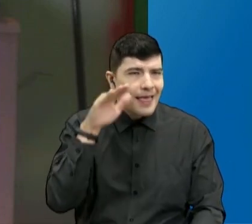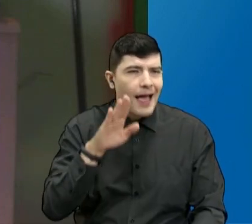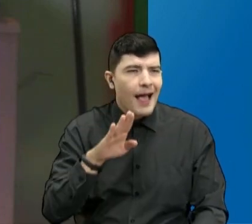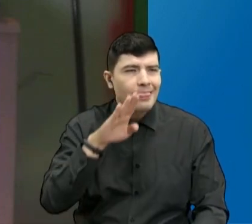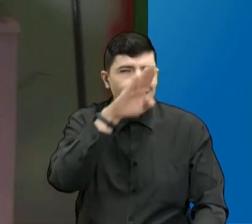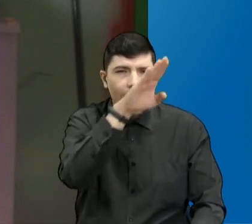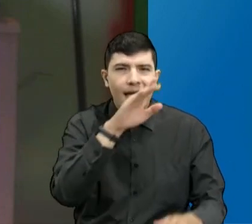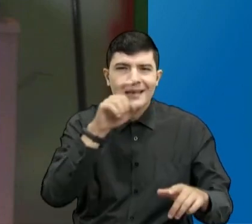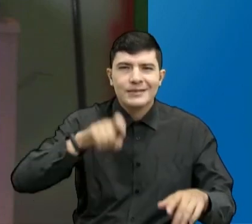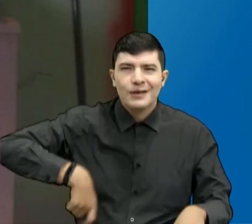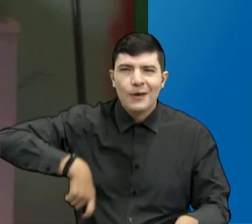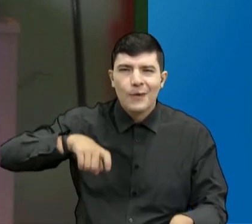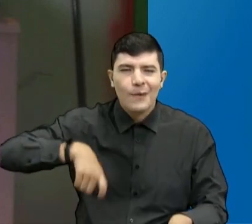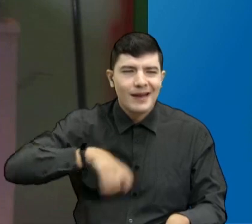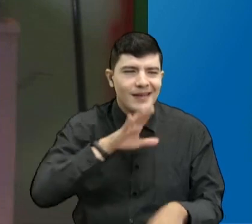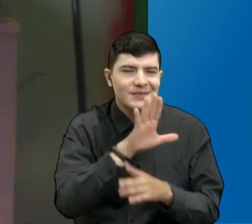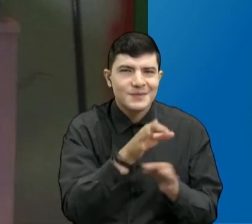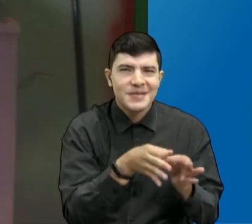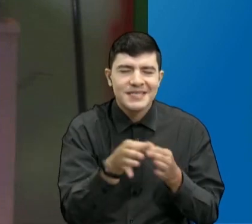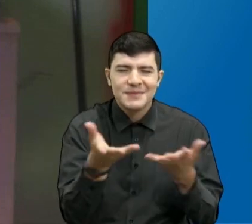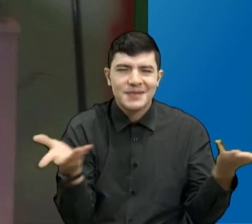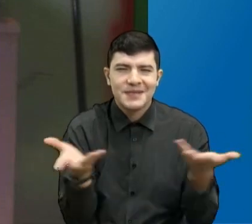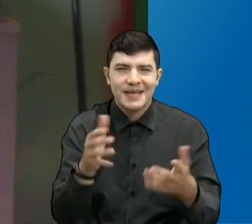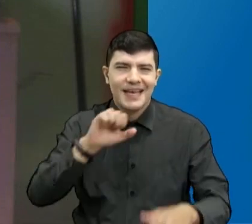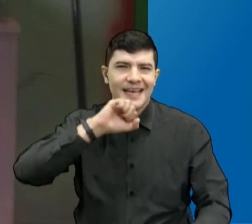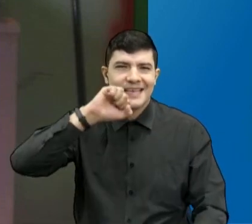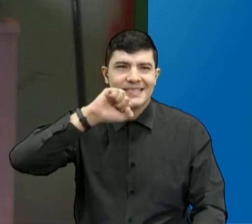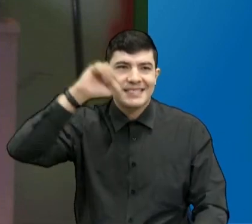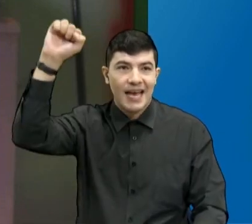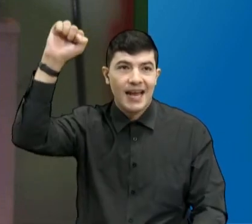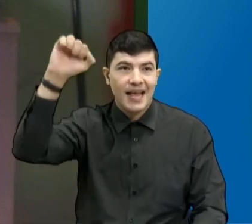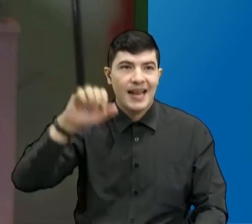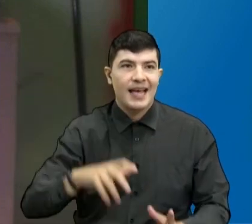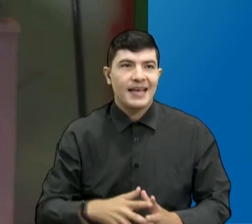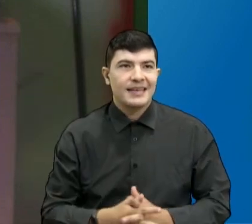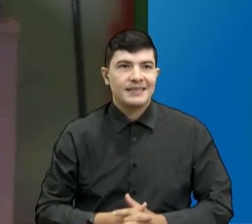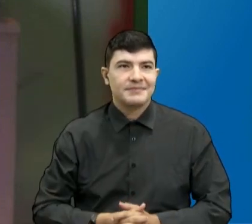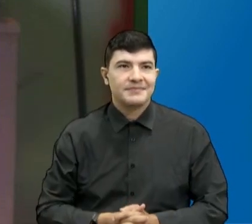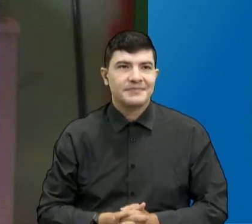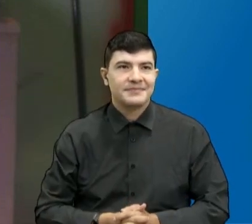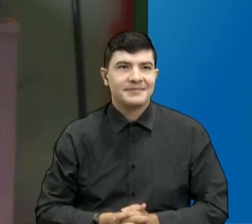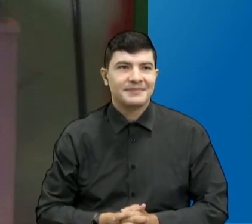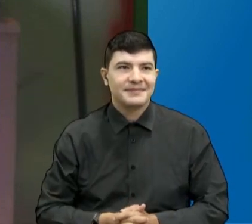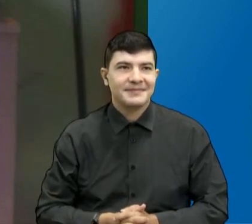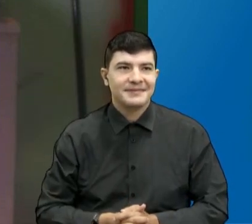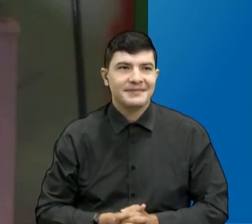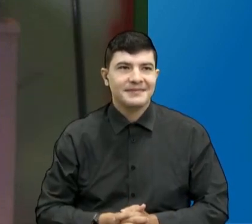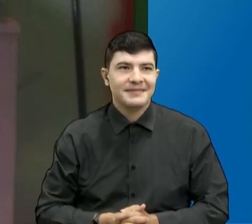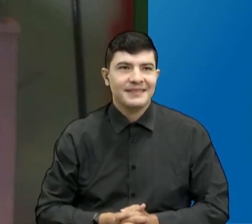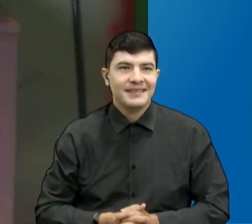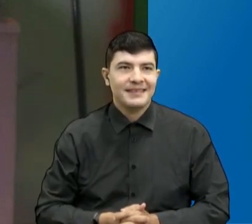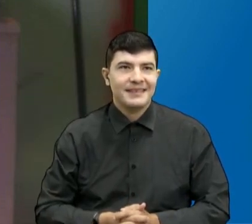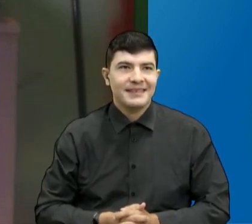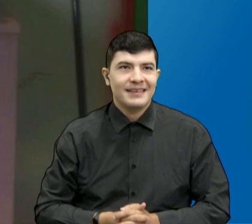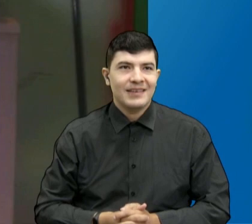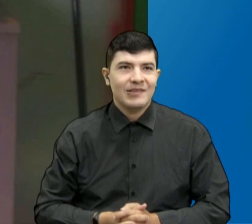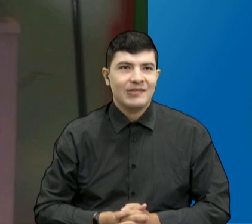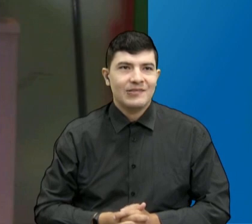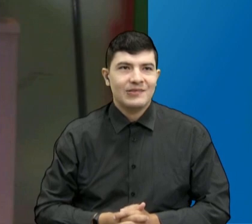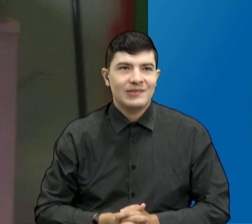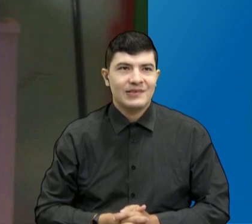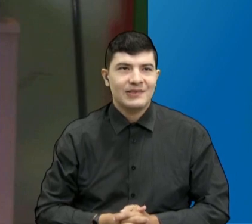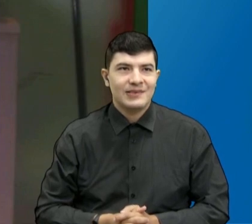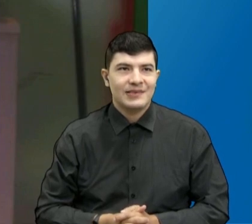Charalá. Muy bien, allí tenemos a estos dos chiquillos. Tres, tres. Tres. Tres. ya aparece otro. bueno. Tres, Doctor P.